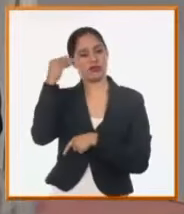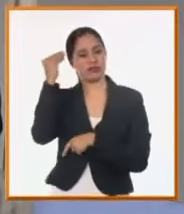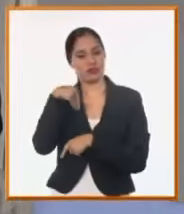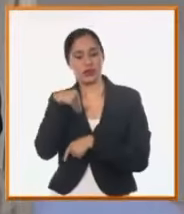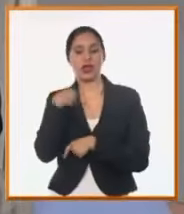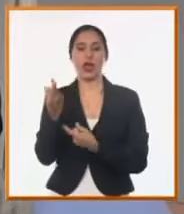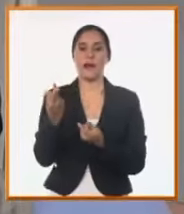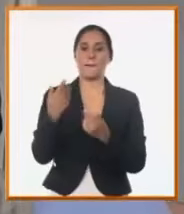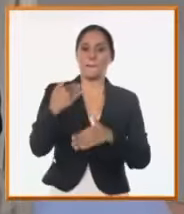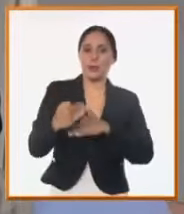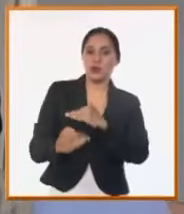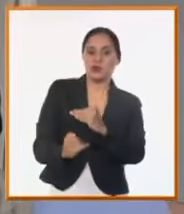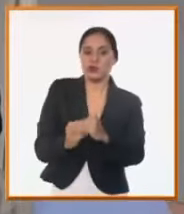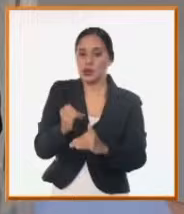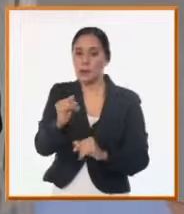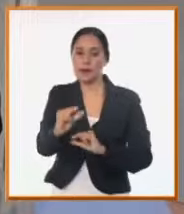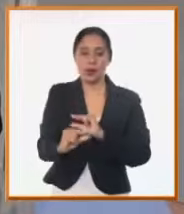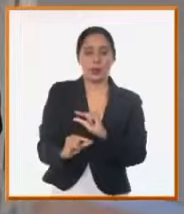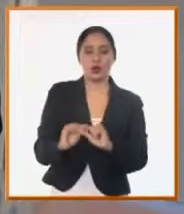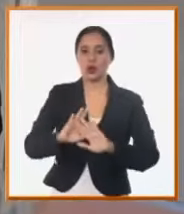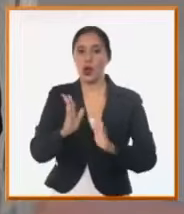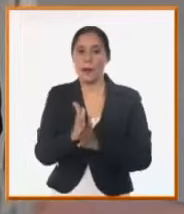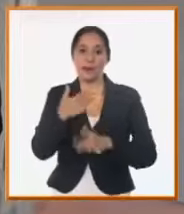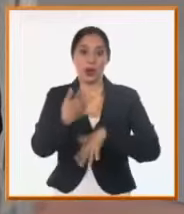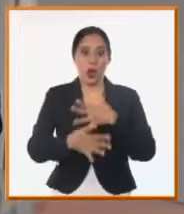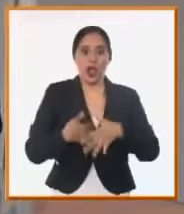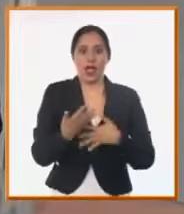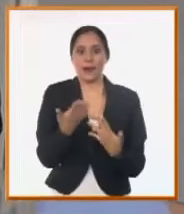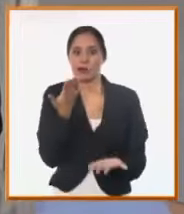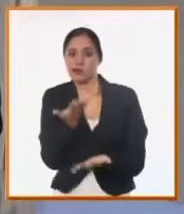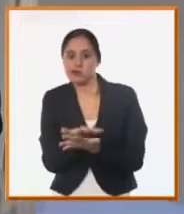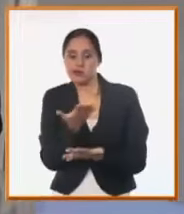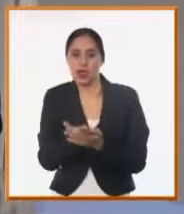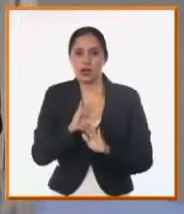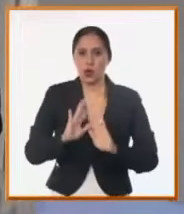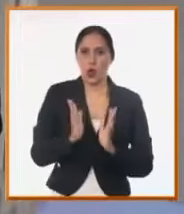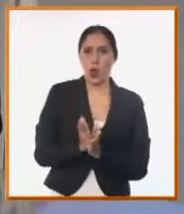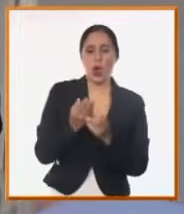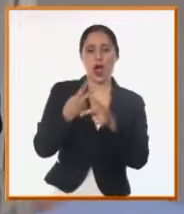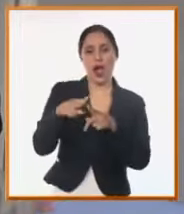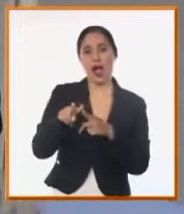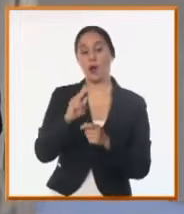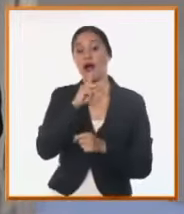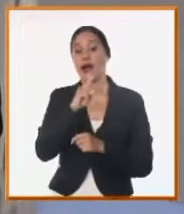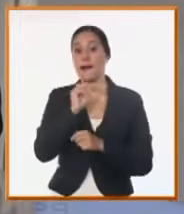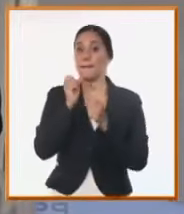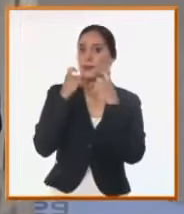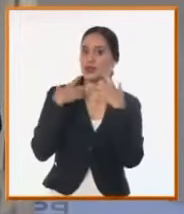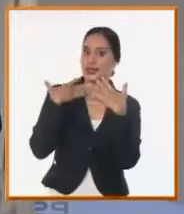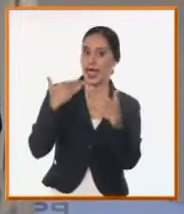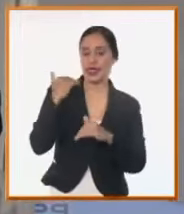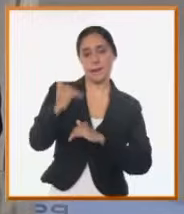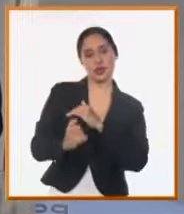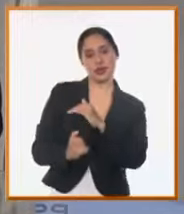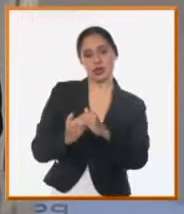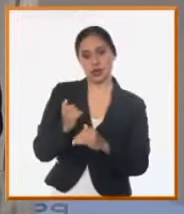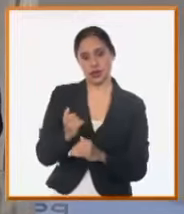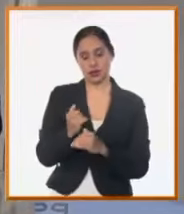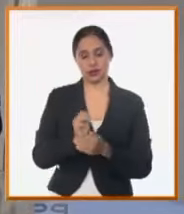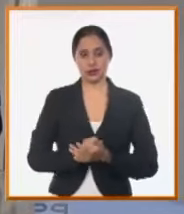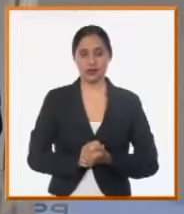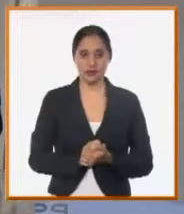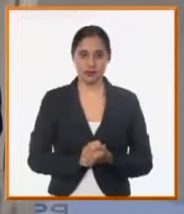O todas las inversiones en proceso salen a relucir los problemas que están planteándose ahí. O sea, con salidero y cosas, porque es una inversión que está en proceso y va haciéndose fase de puesta en marcha.